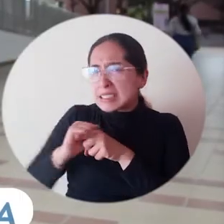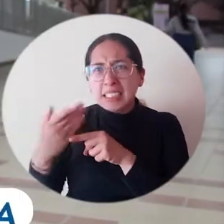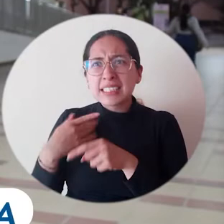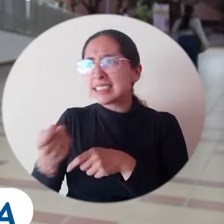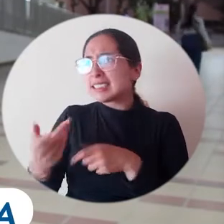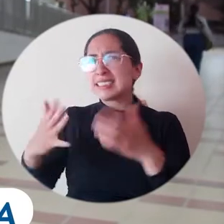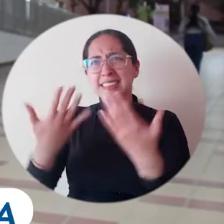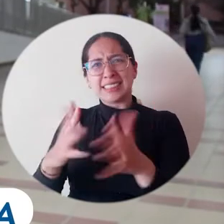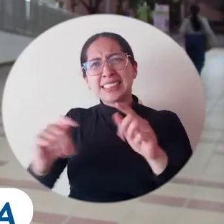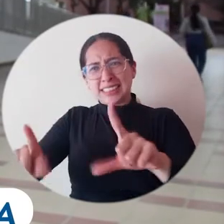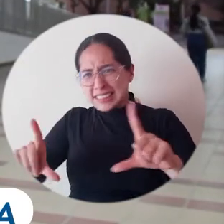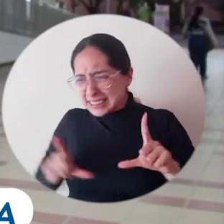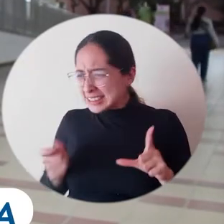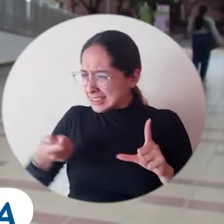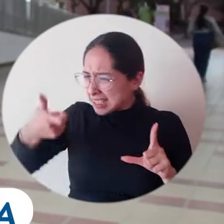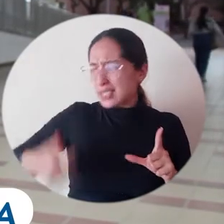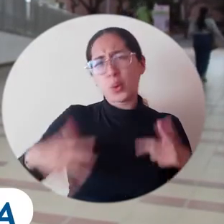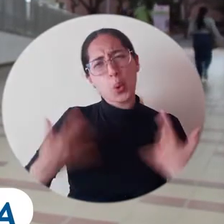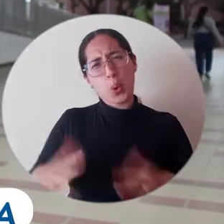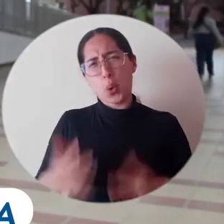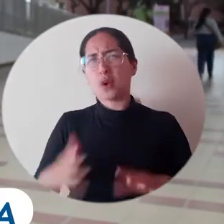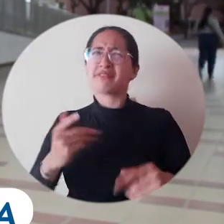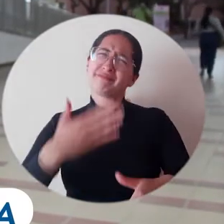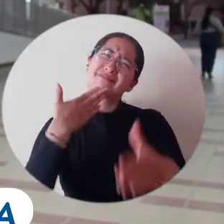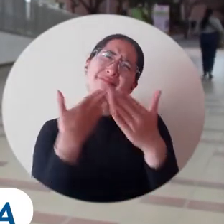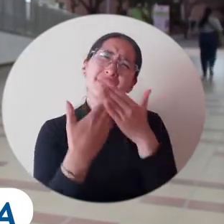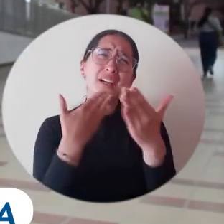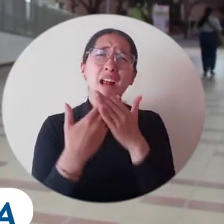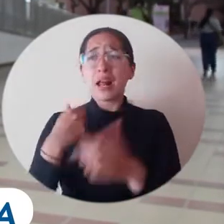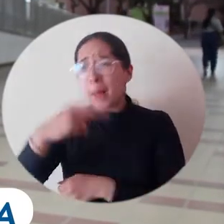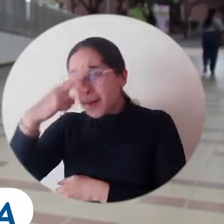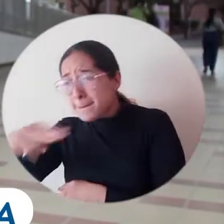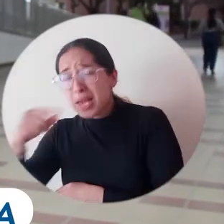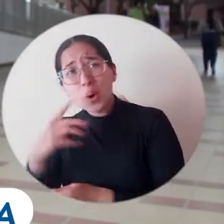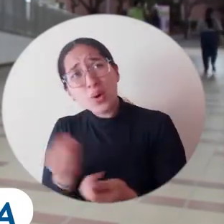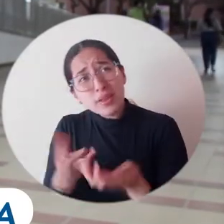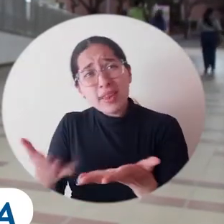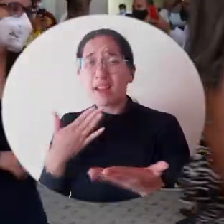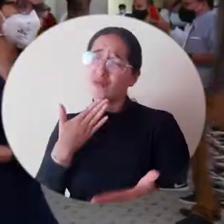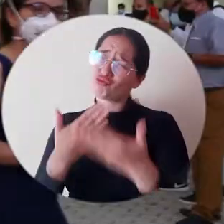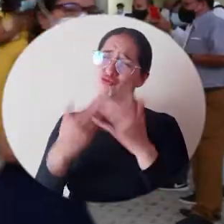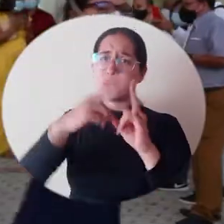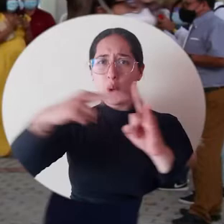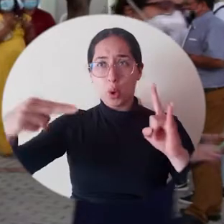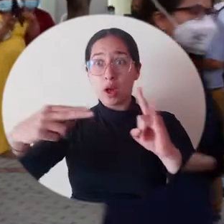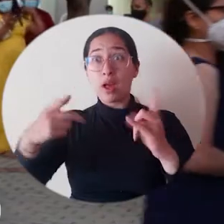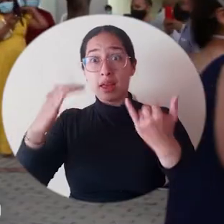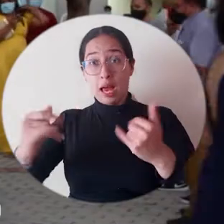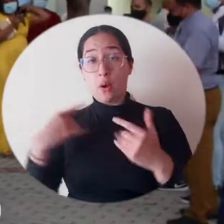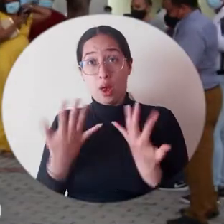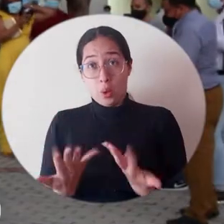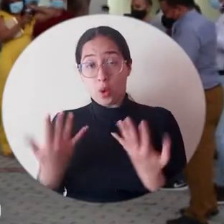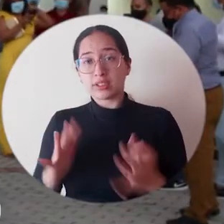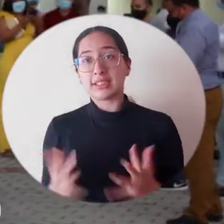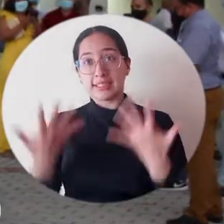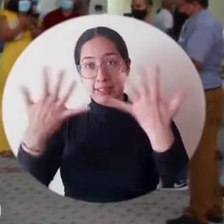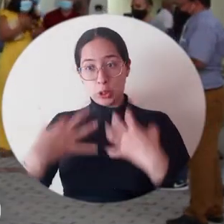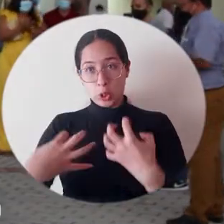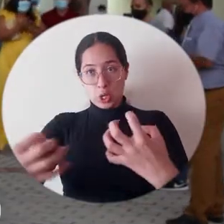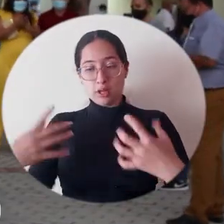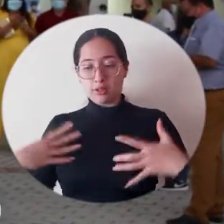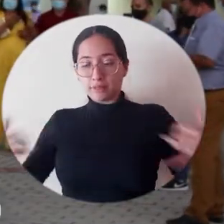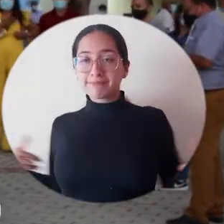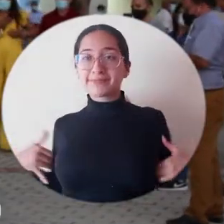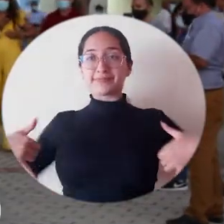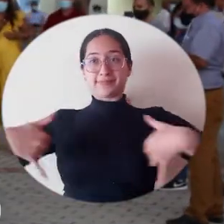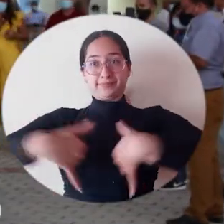emocionante y le doy gracias a Dios y a la universidad por toda la formación ofrecida a mi hijo. El acto de la ceremonia de imposición de batas